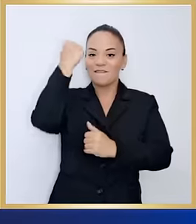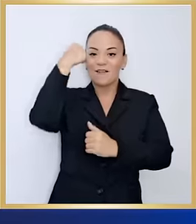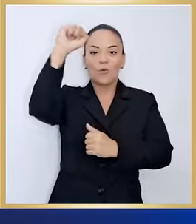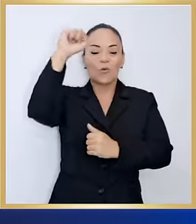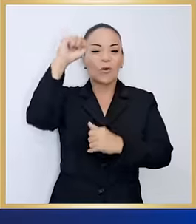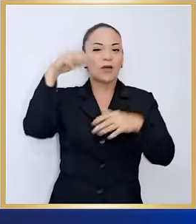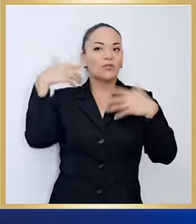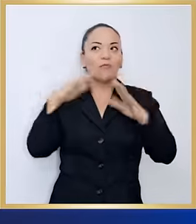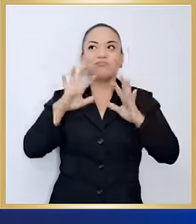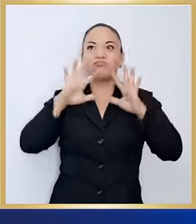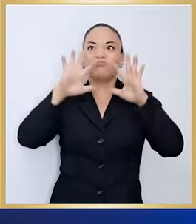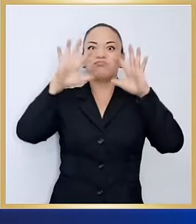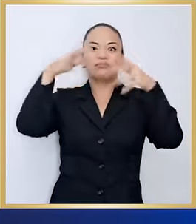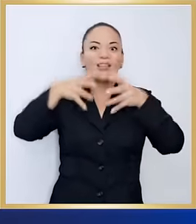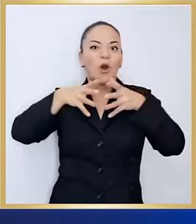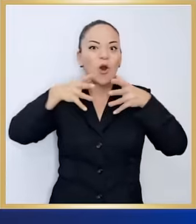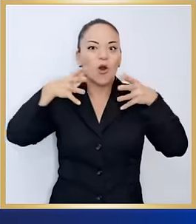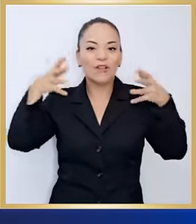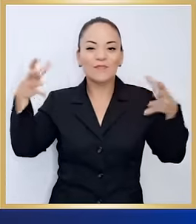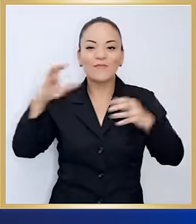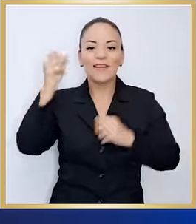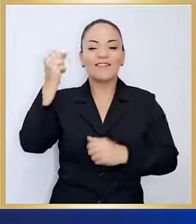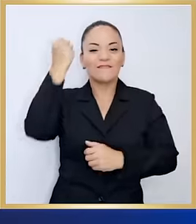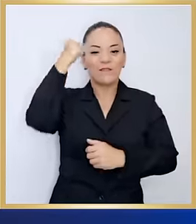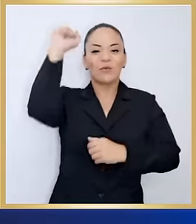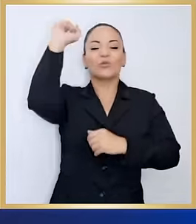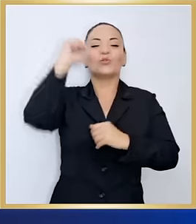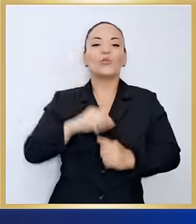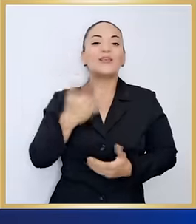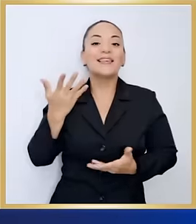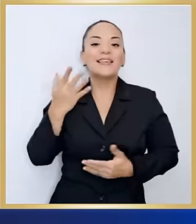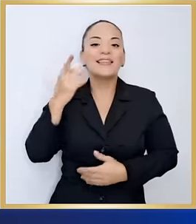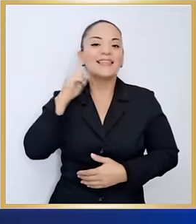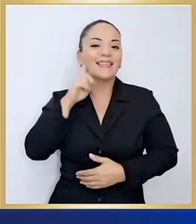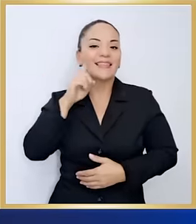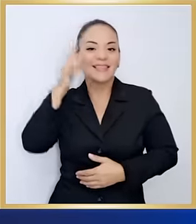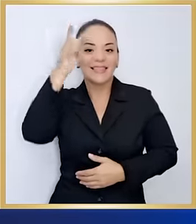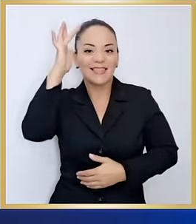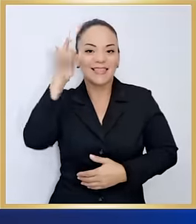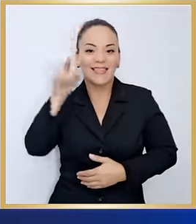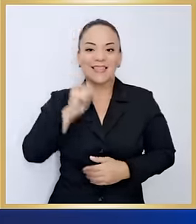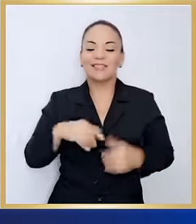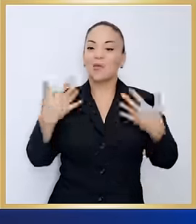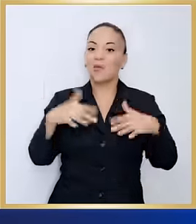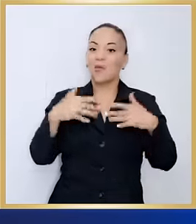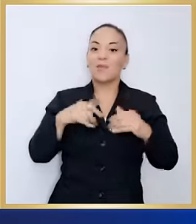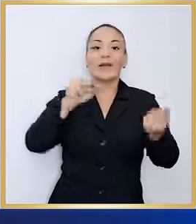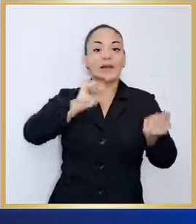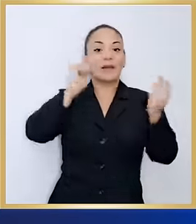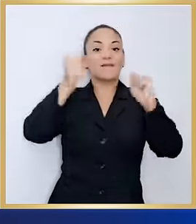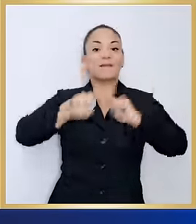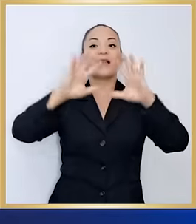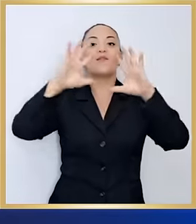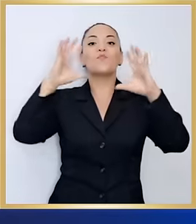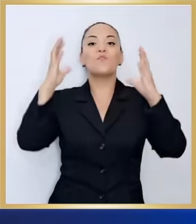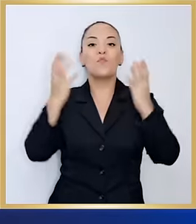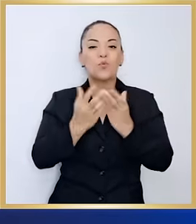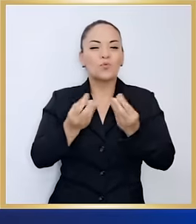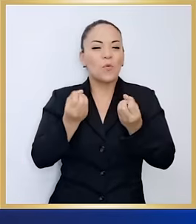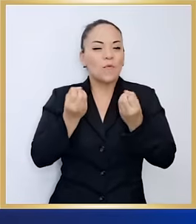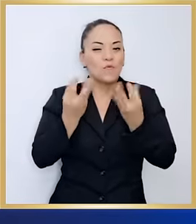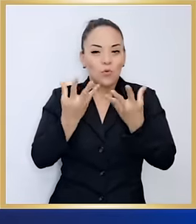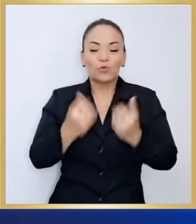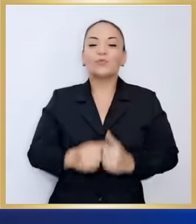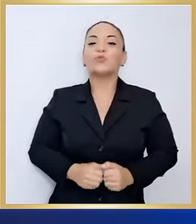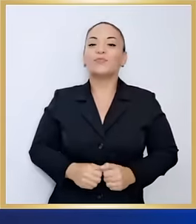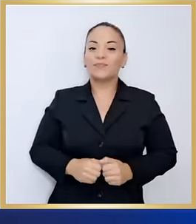mundo. Una revolución que es un tsunami, la inteligencia artificial. Eso va a